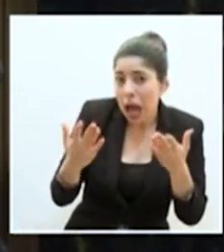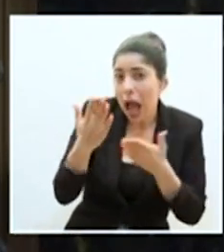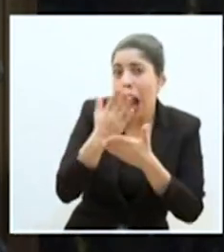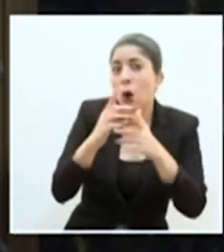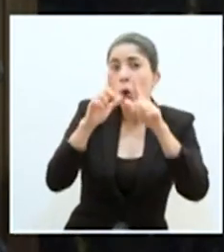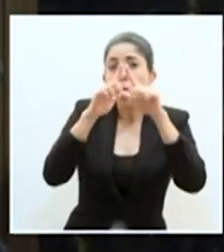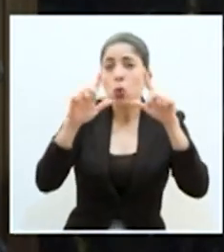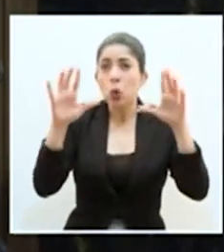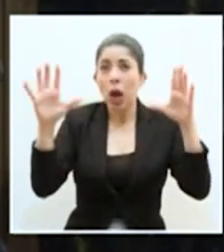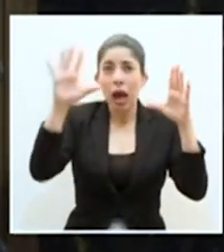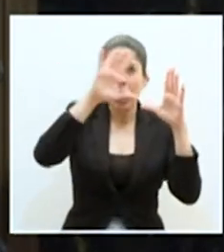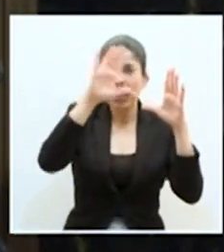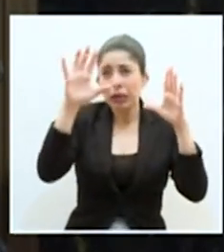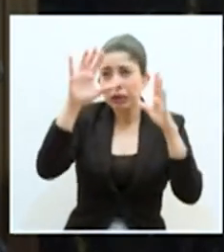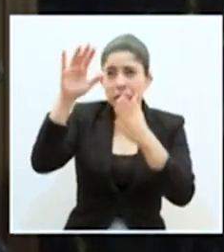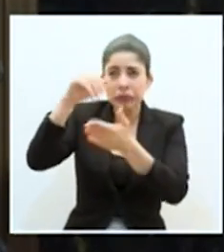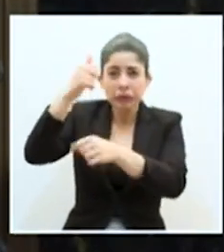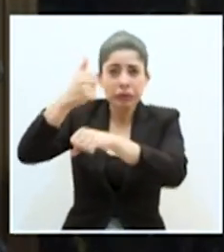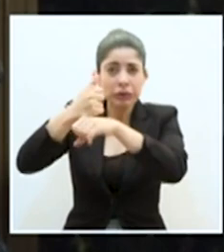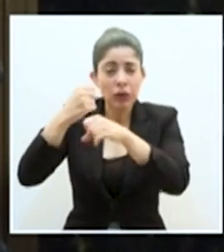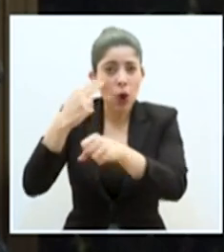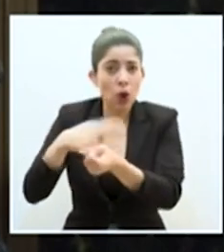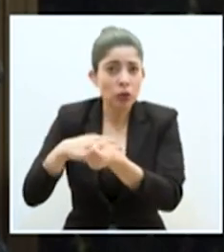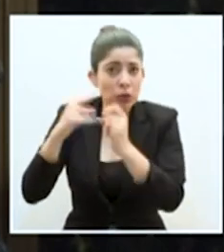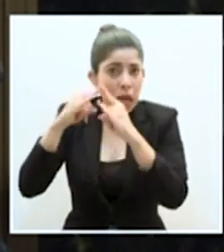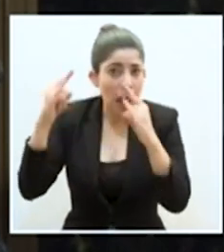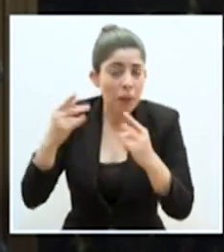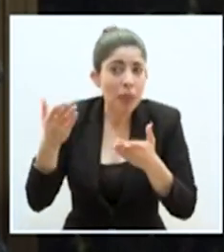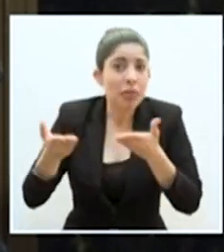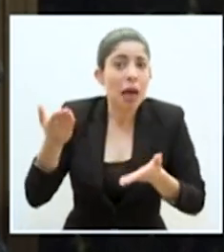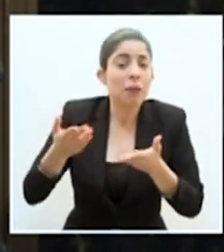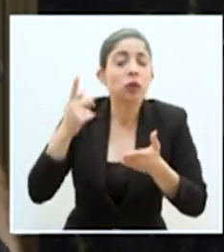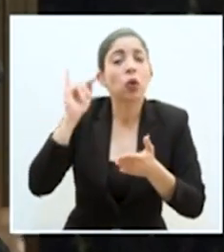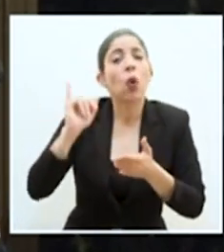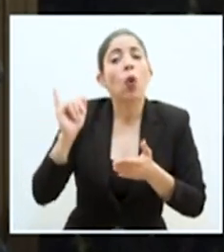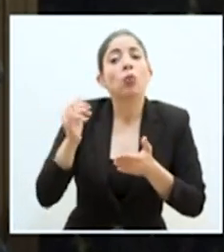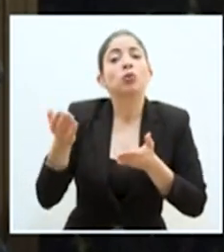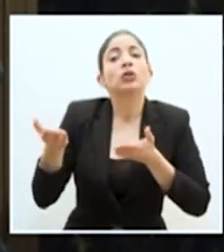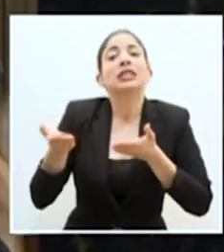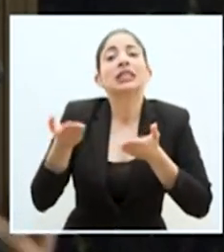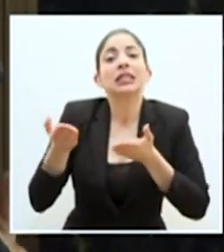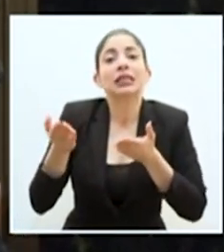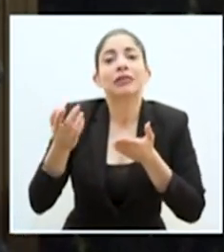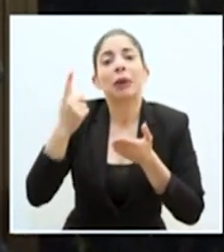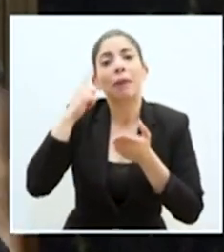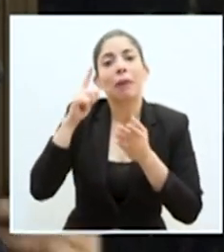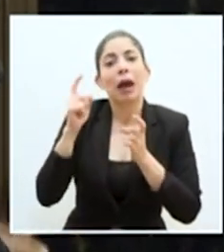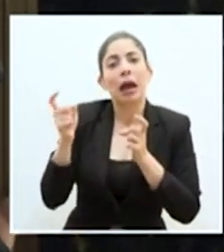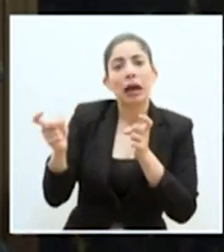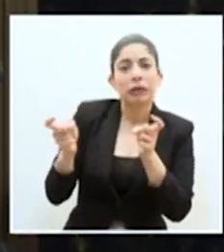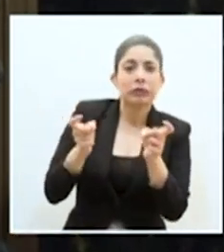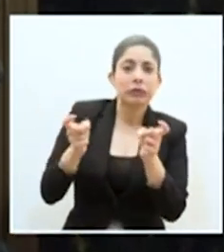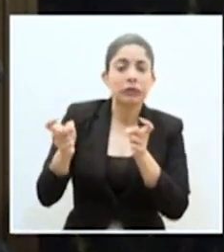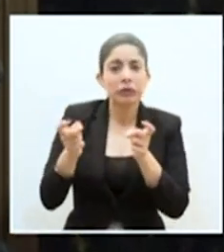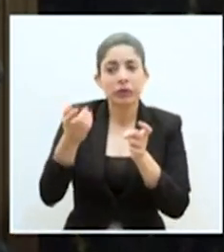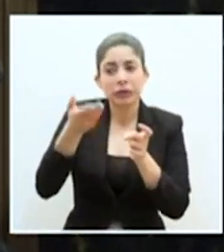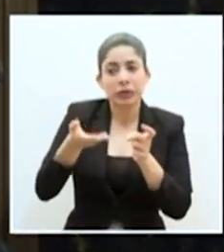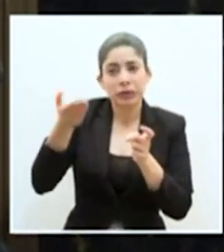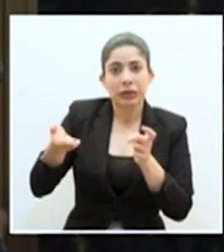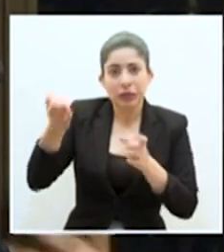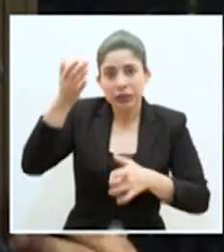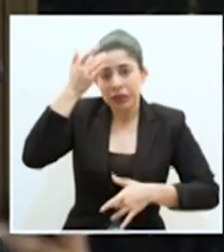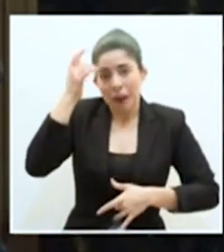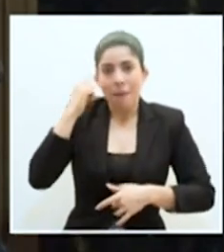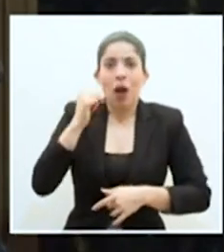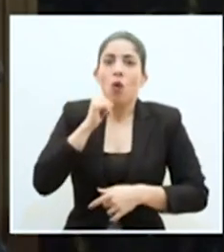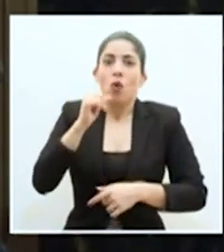neurálgico de esa zona que permita servir como primer punto de contención de este tipo de casos para